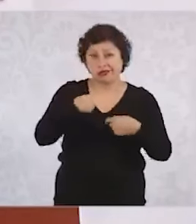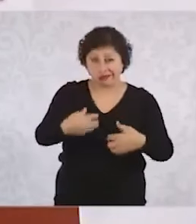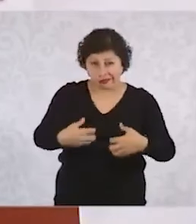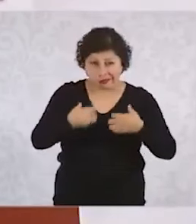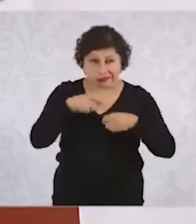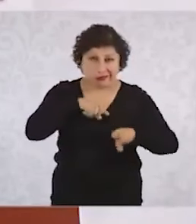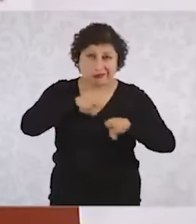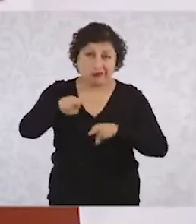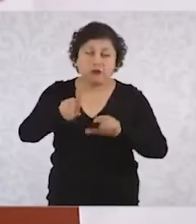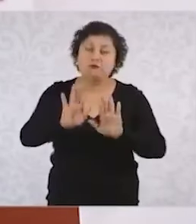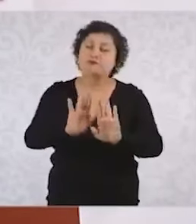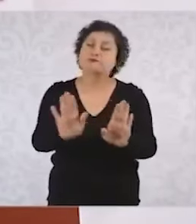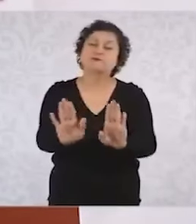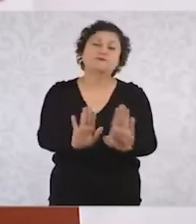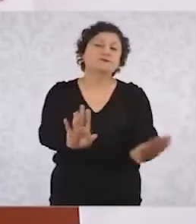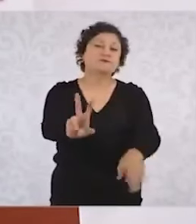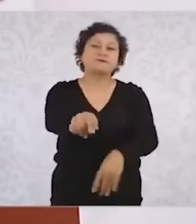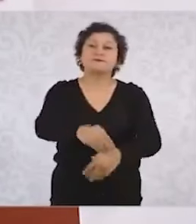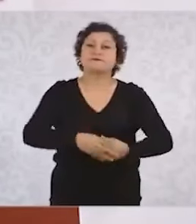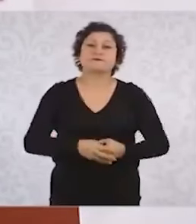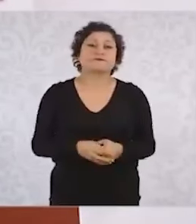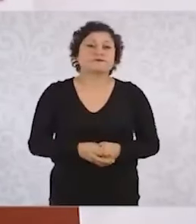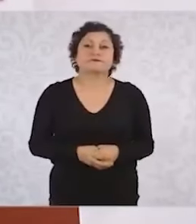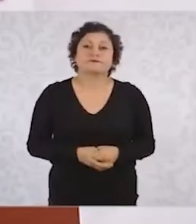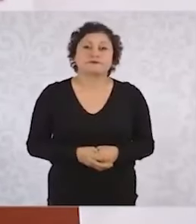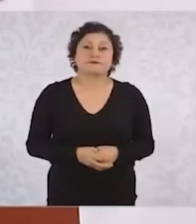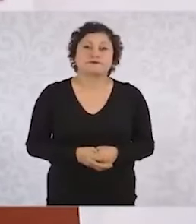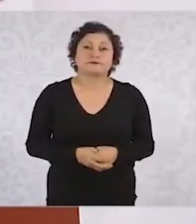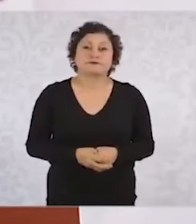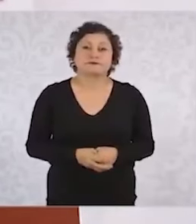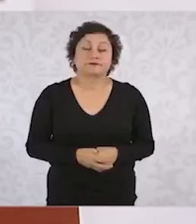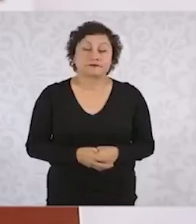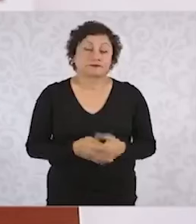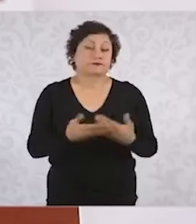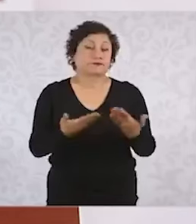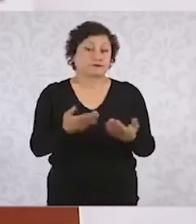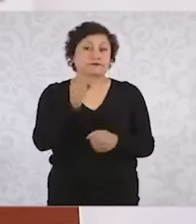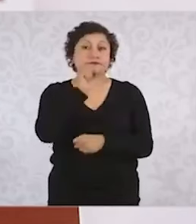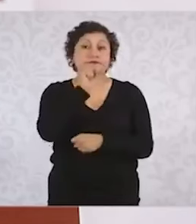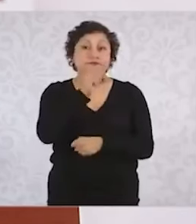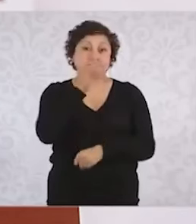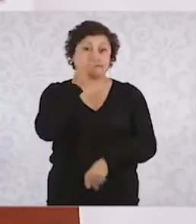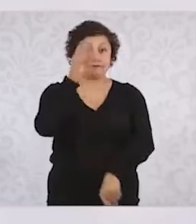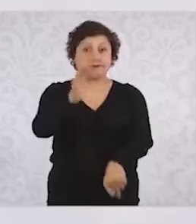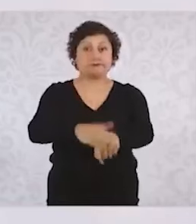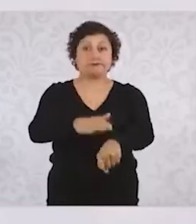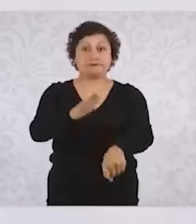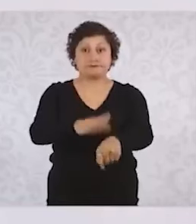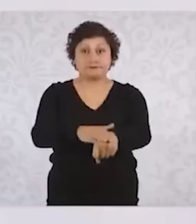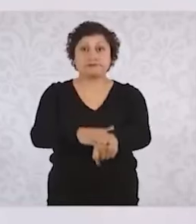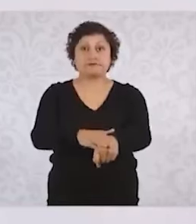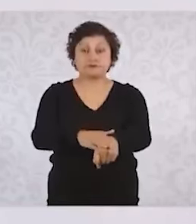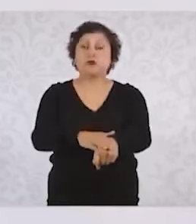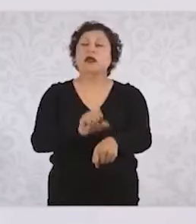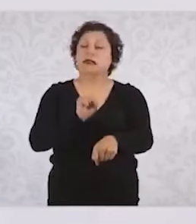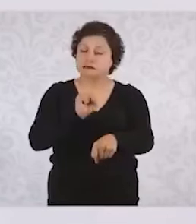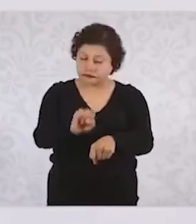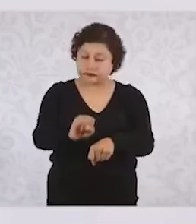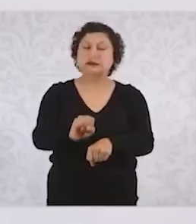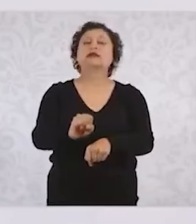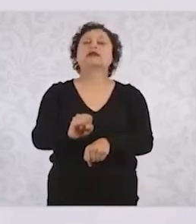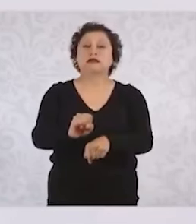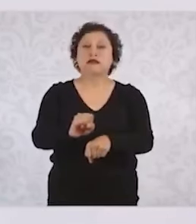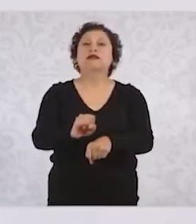va a haber elección de jueces, de